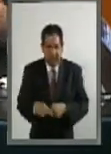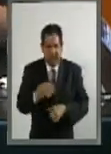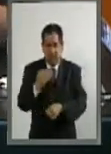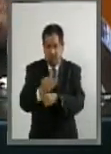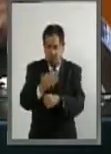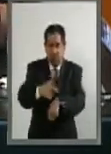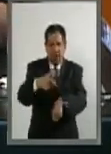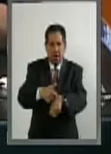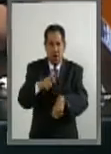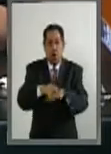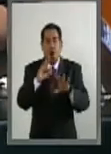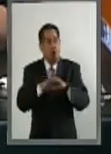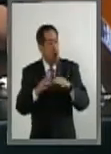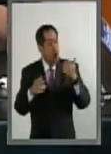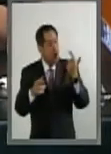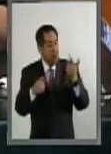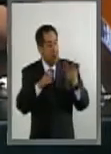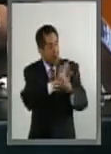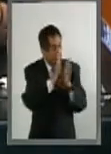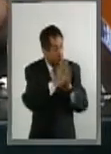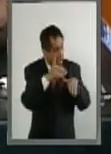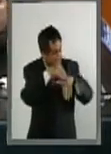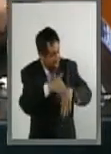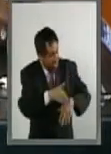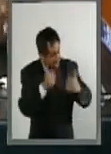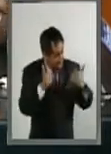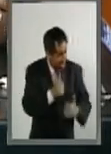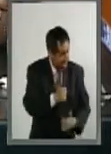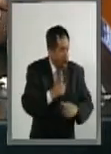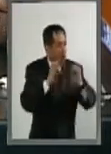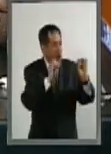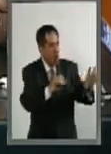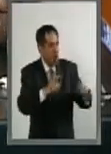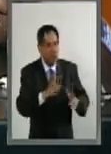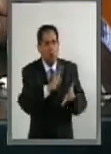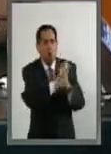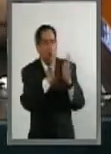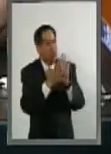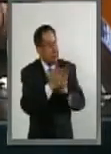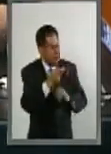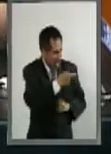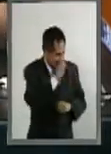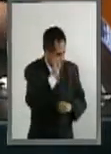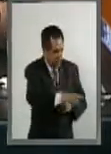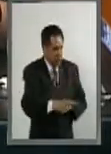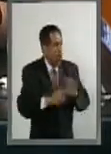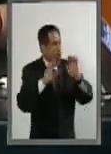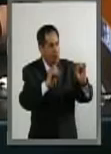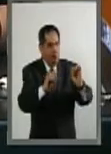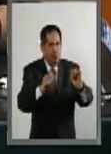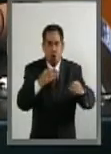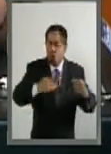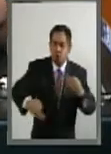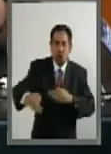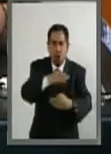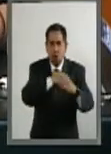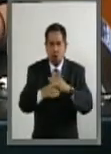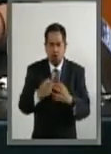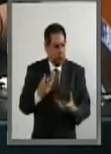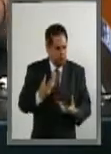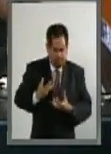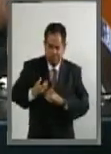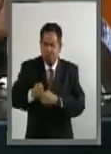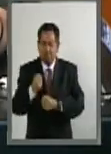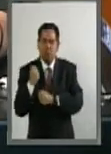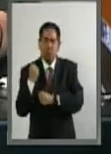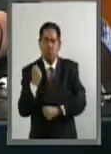de o someternos a la delincuencia organizada o ser cómplices de la delincuencia organizada o ponernos todos del mismo lado